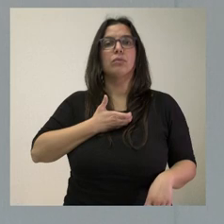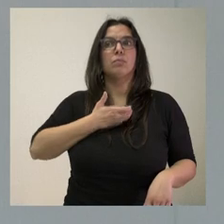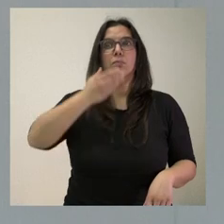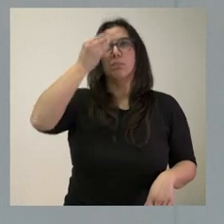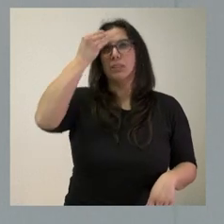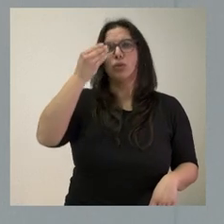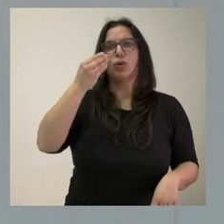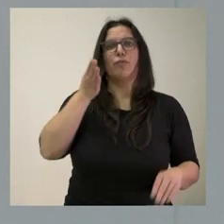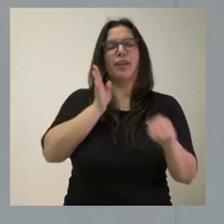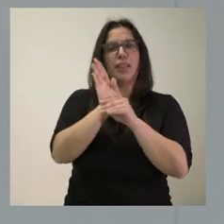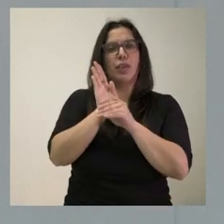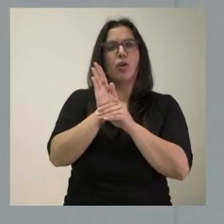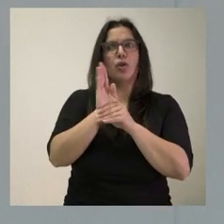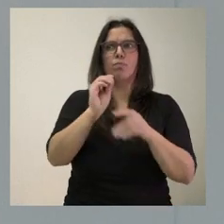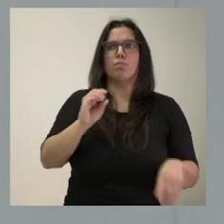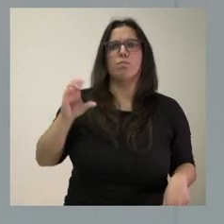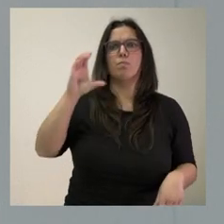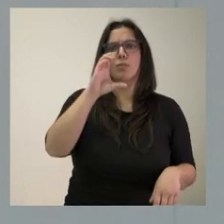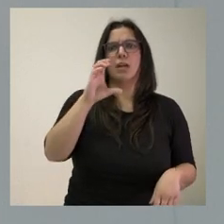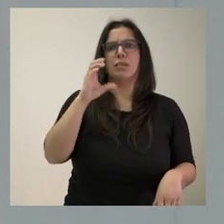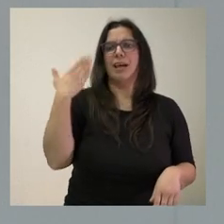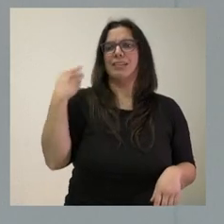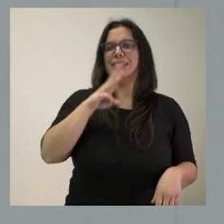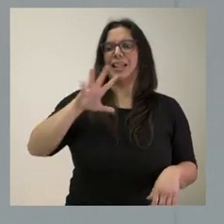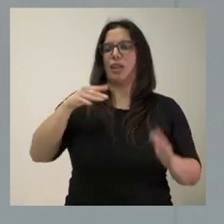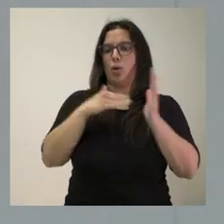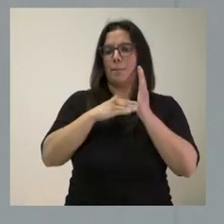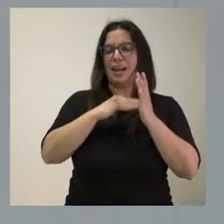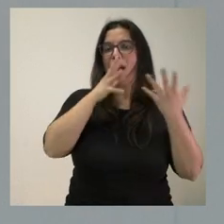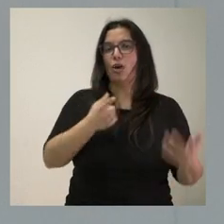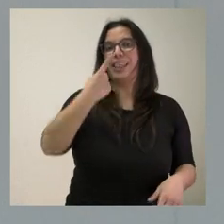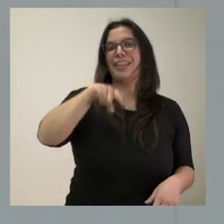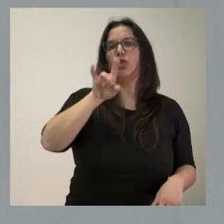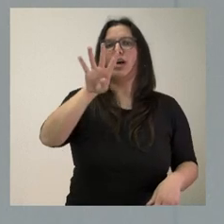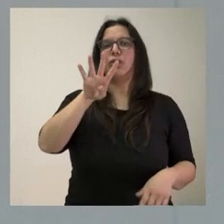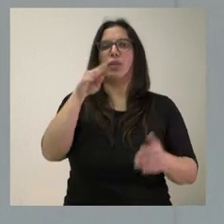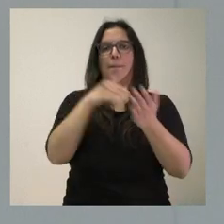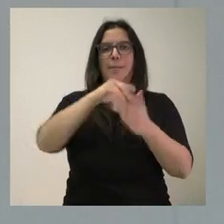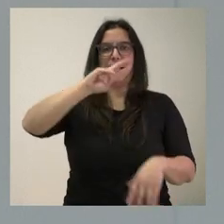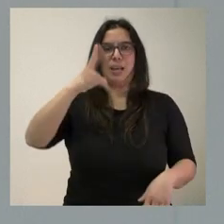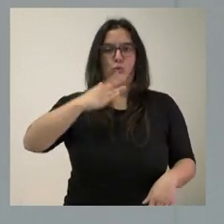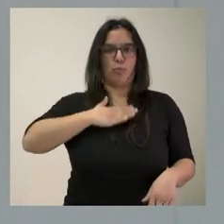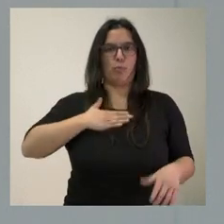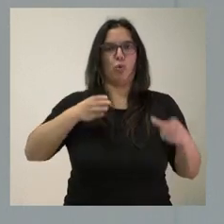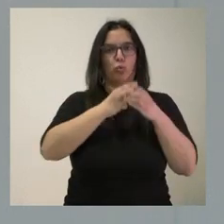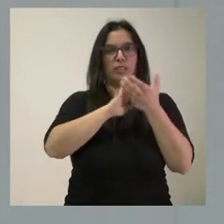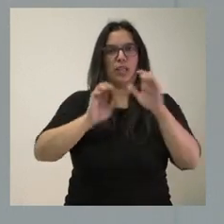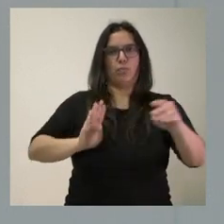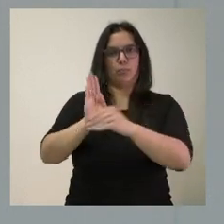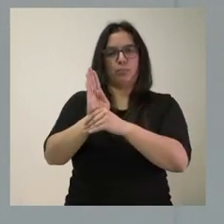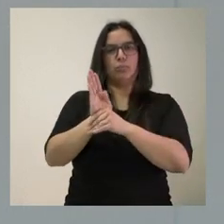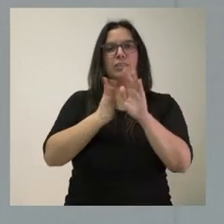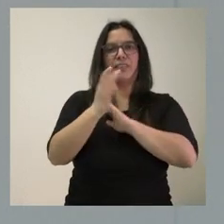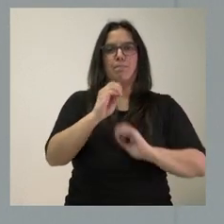financiación ha aumentado desde los 35.000 a los 114.000 euros por parte de la Junta de Castilla y León. Se ha